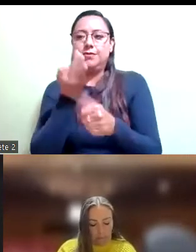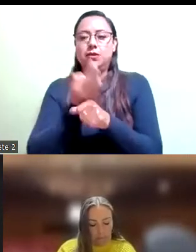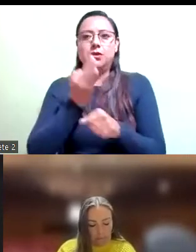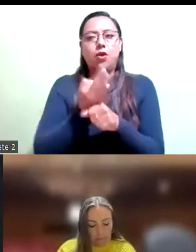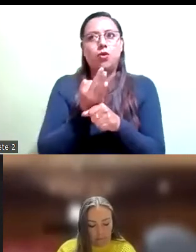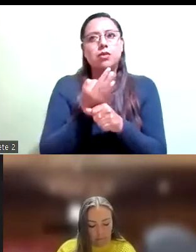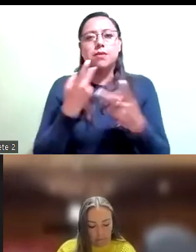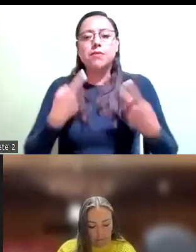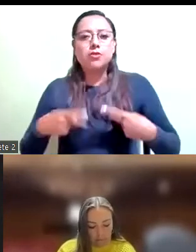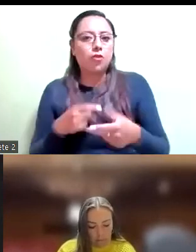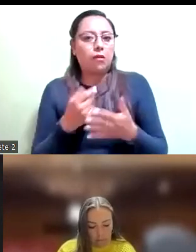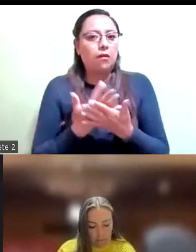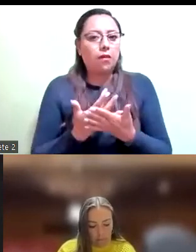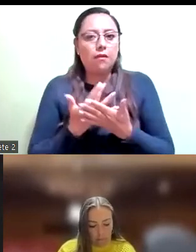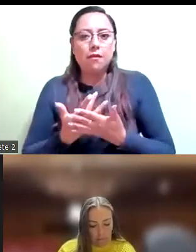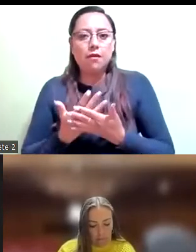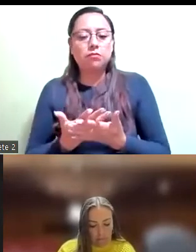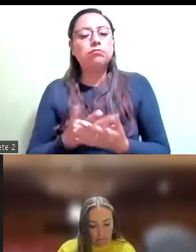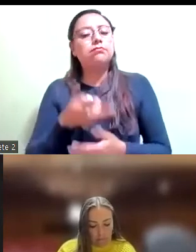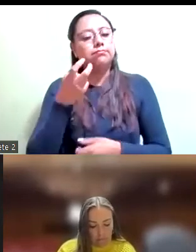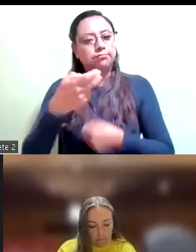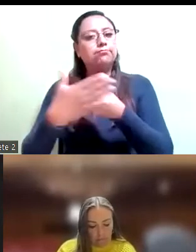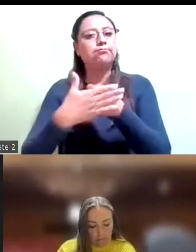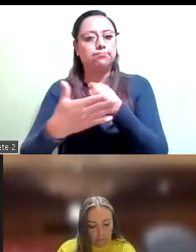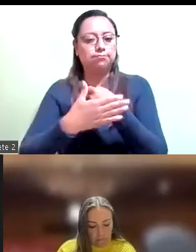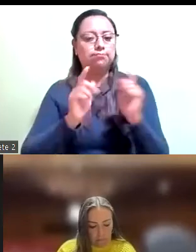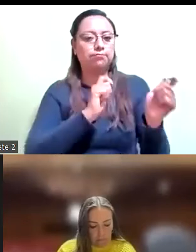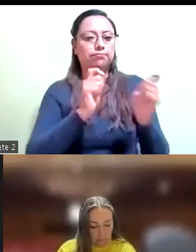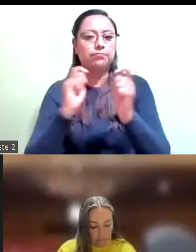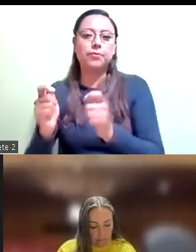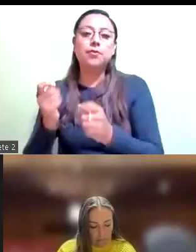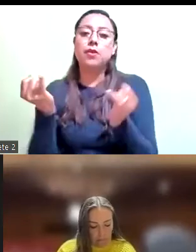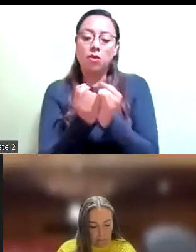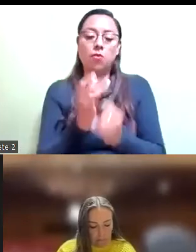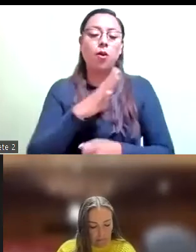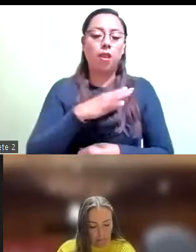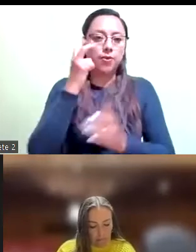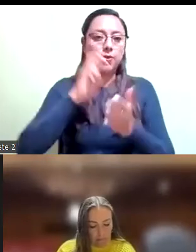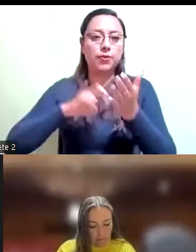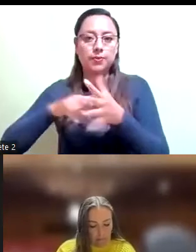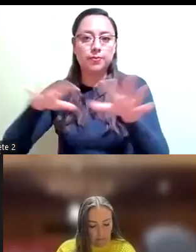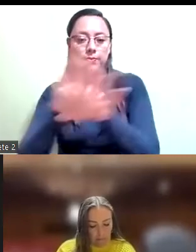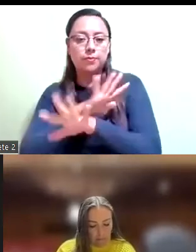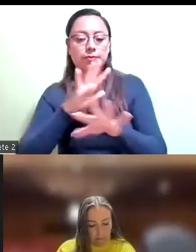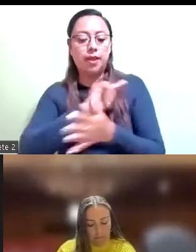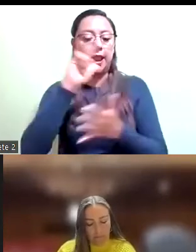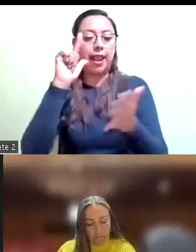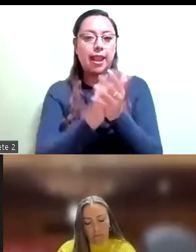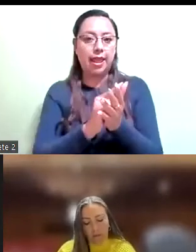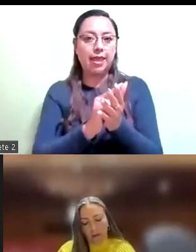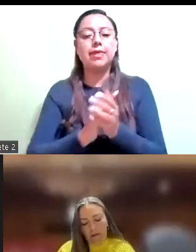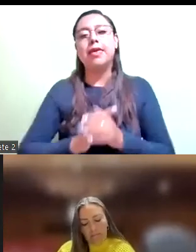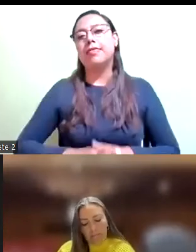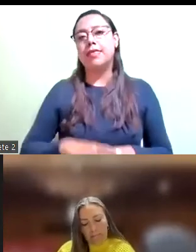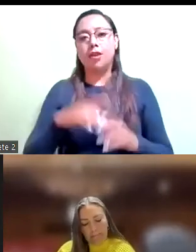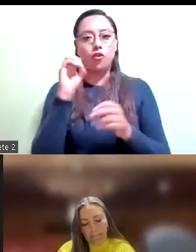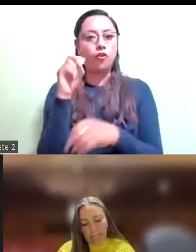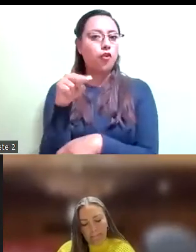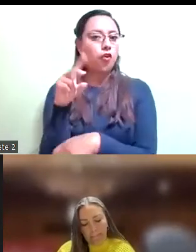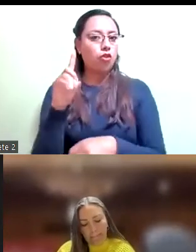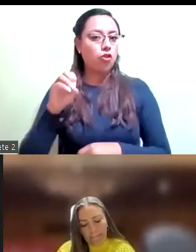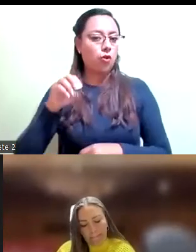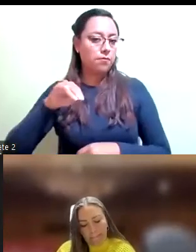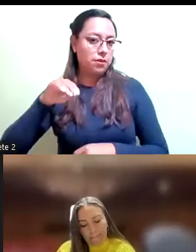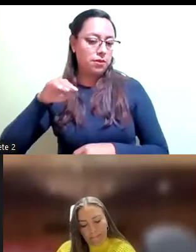expectativa. Tenemos también una reforma a la ley de condominios presentada por la diputada Gaby Salido. Tenemos también una reforma a la ley orgánica de